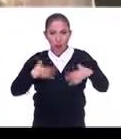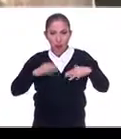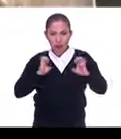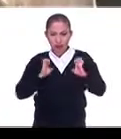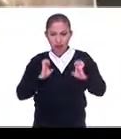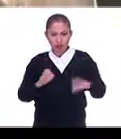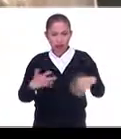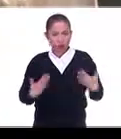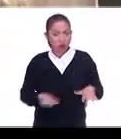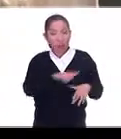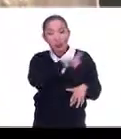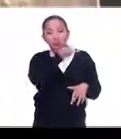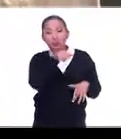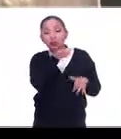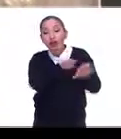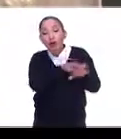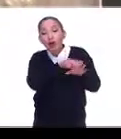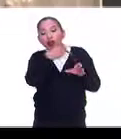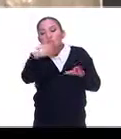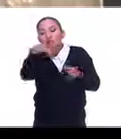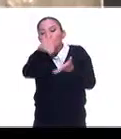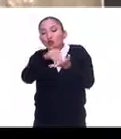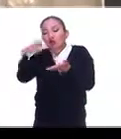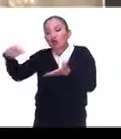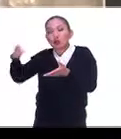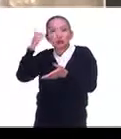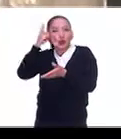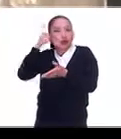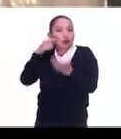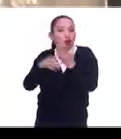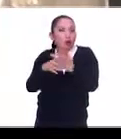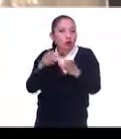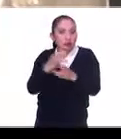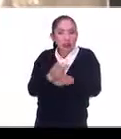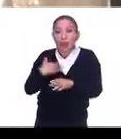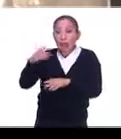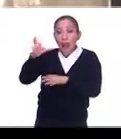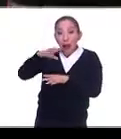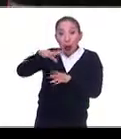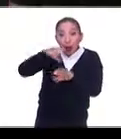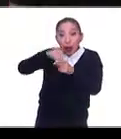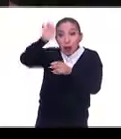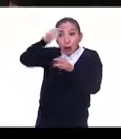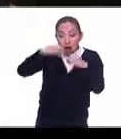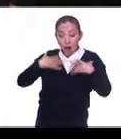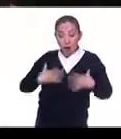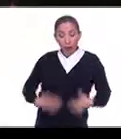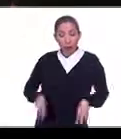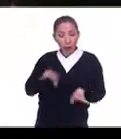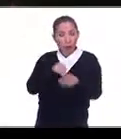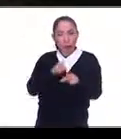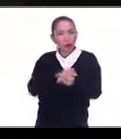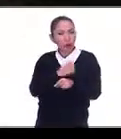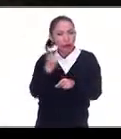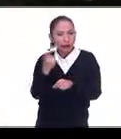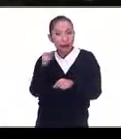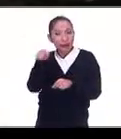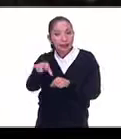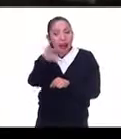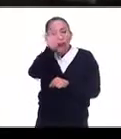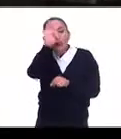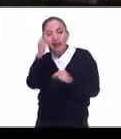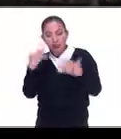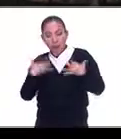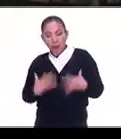y luego cómo era esta colección de ella. Buscó trajes completos, y hay una razón por la que buscó